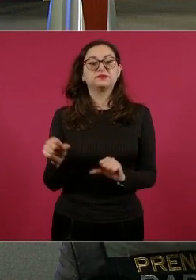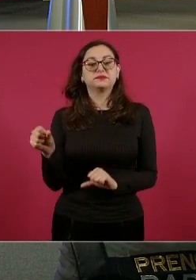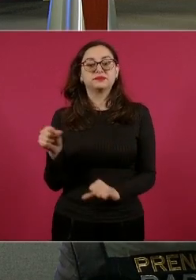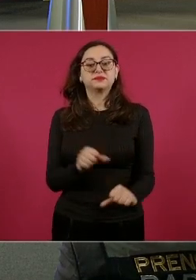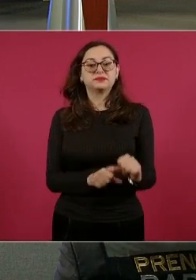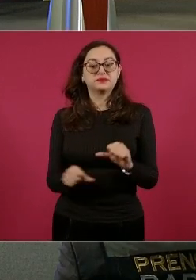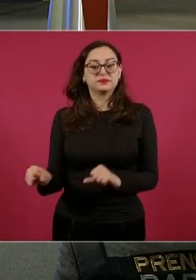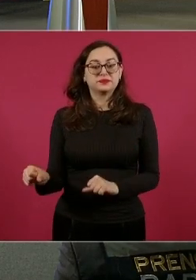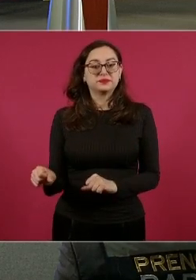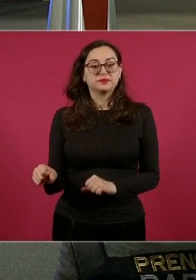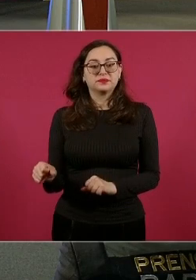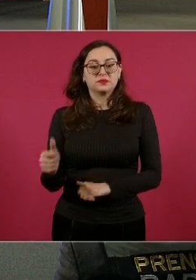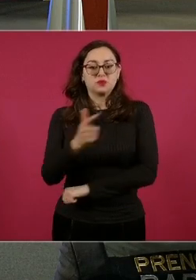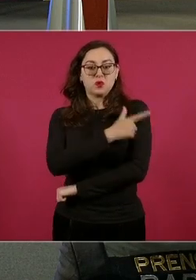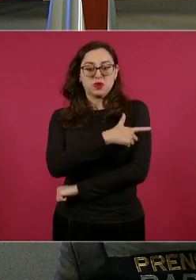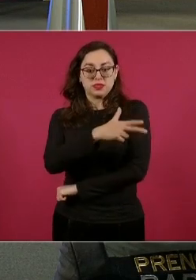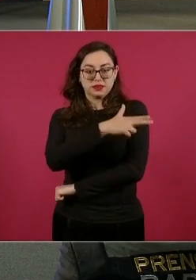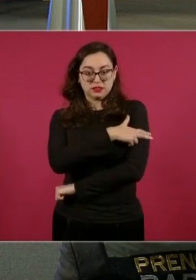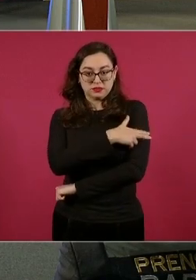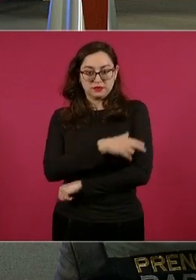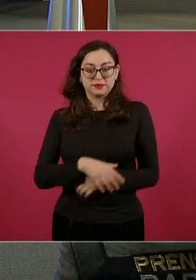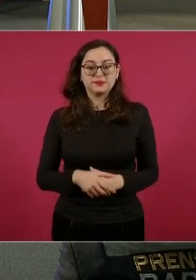al comandante de la Guardia Nacional.